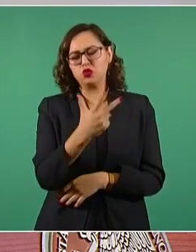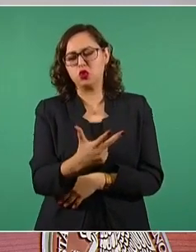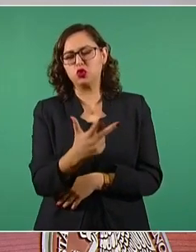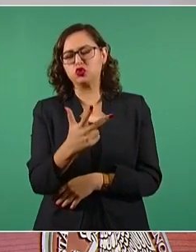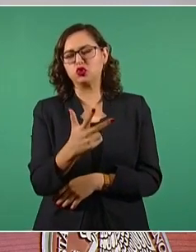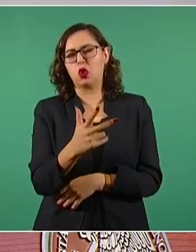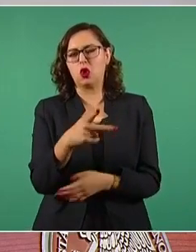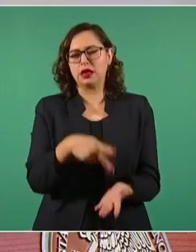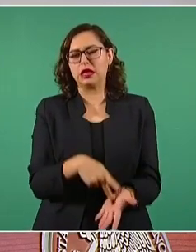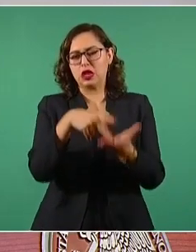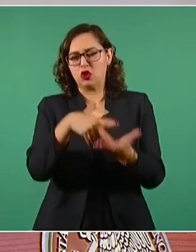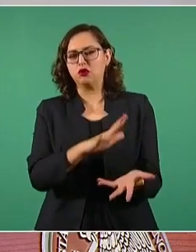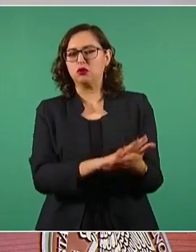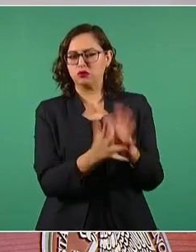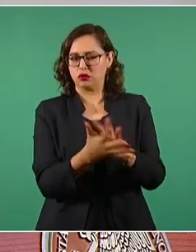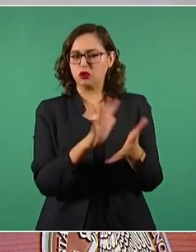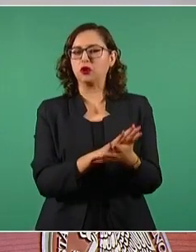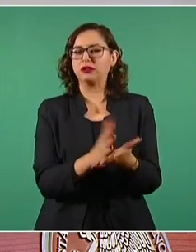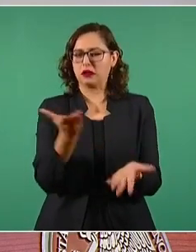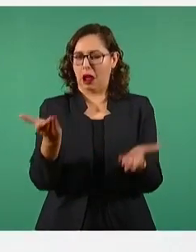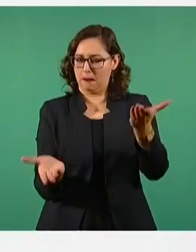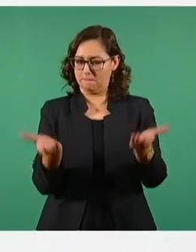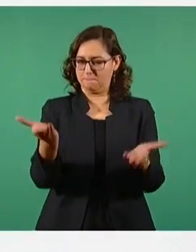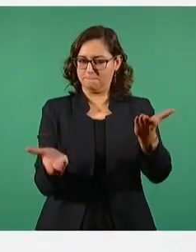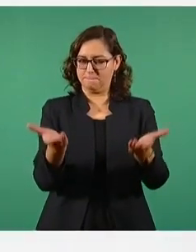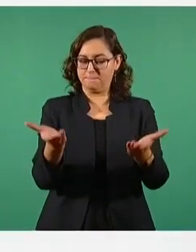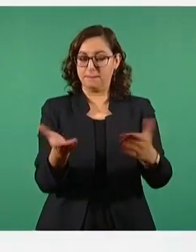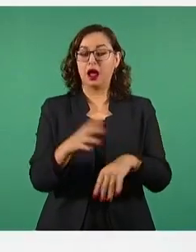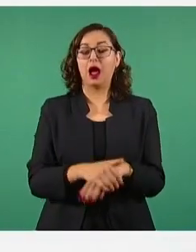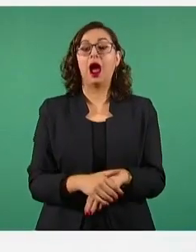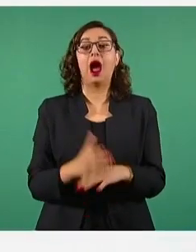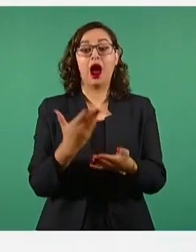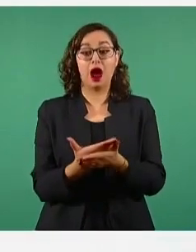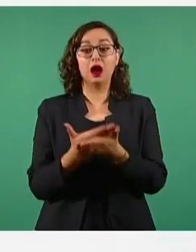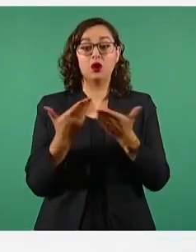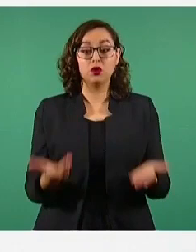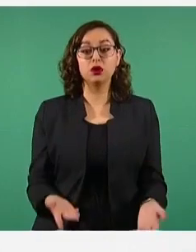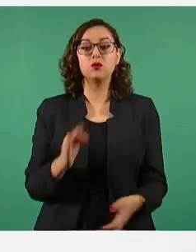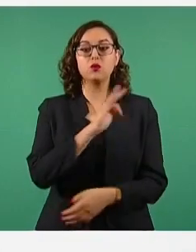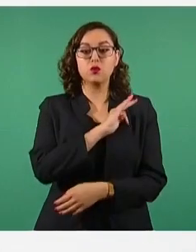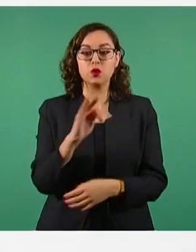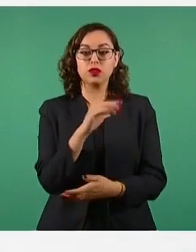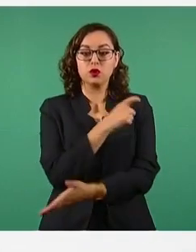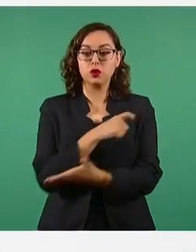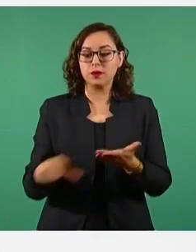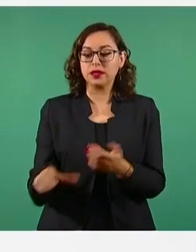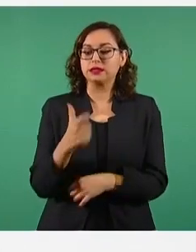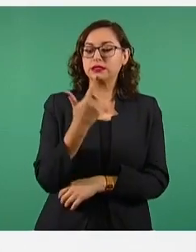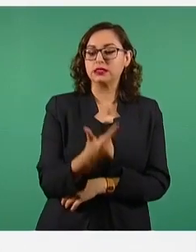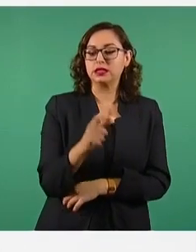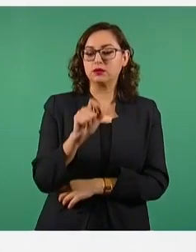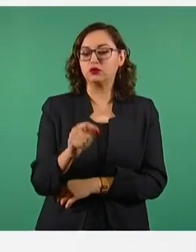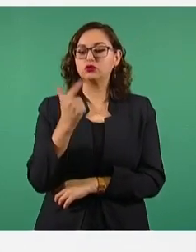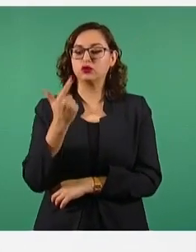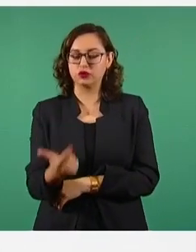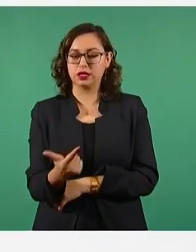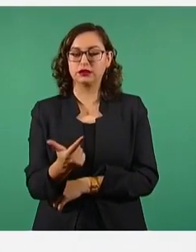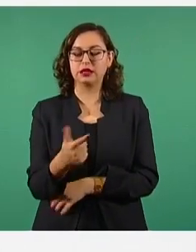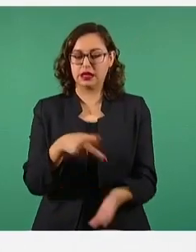inflación, permite adquirir 7.7, es decir, casi dos kilos más.